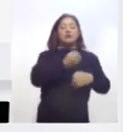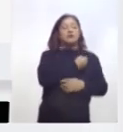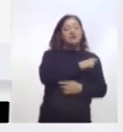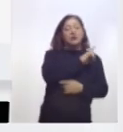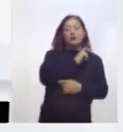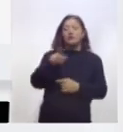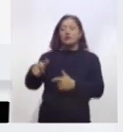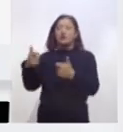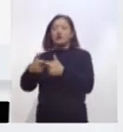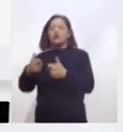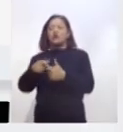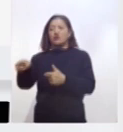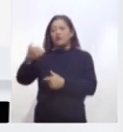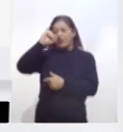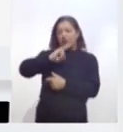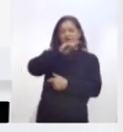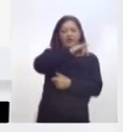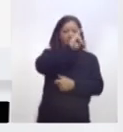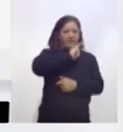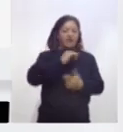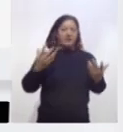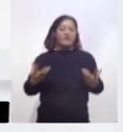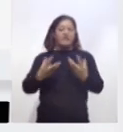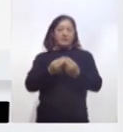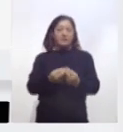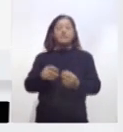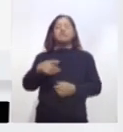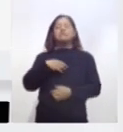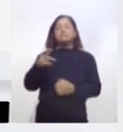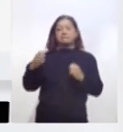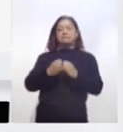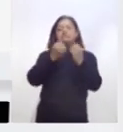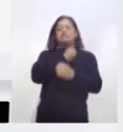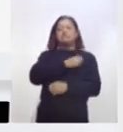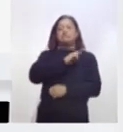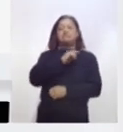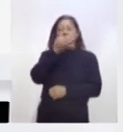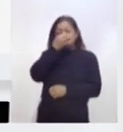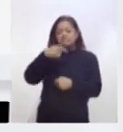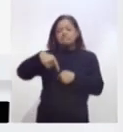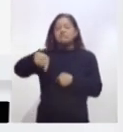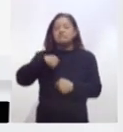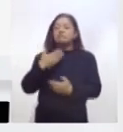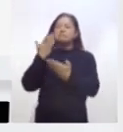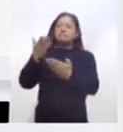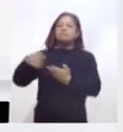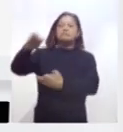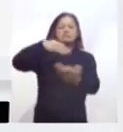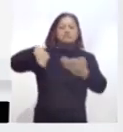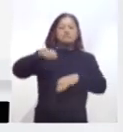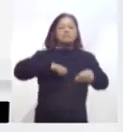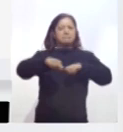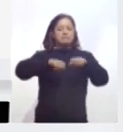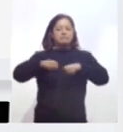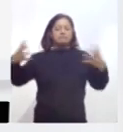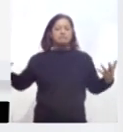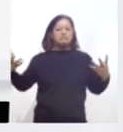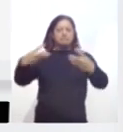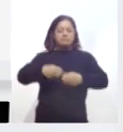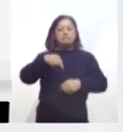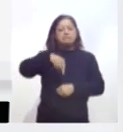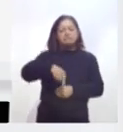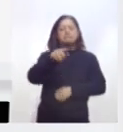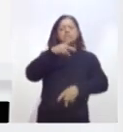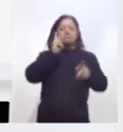Economía por la emergencia sanitaria. Convocaré en breve a una reunión de la Mesa Técnica de Coordinación con Empresarios contra COVID-19